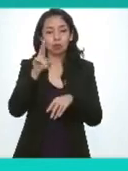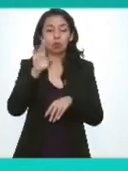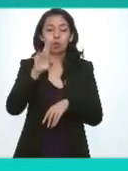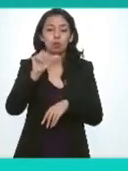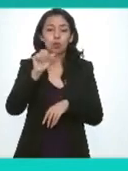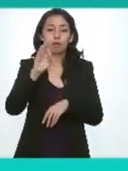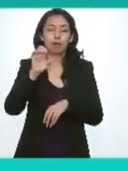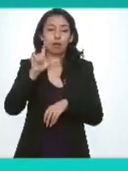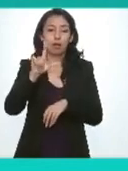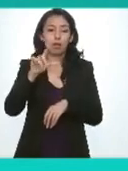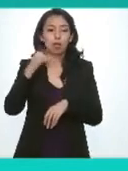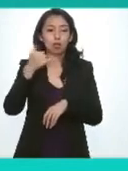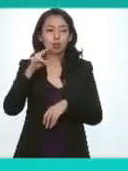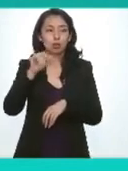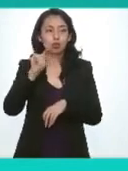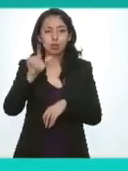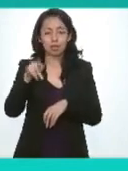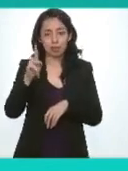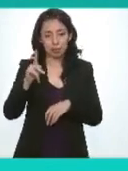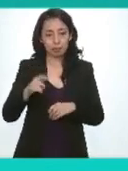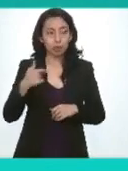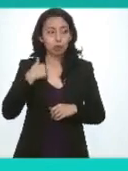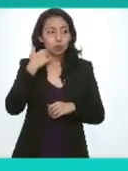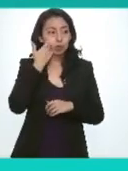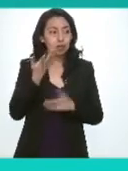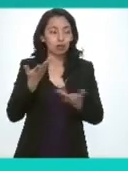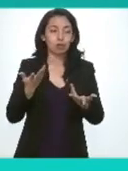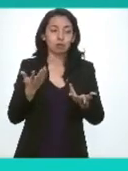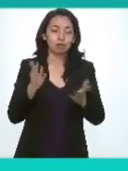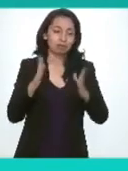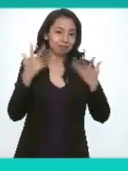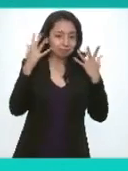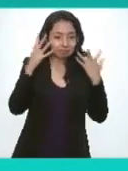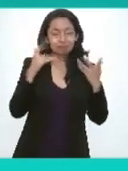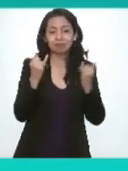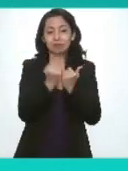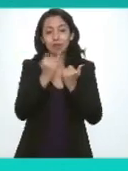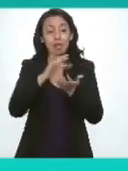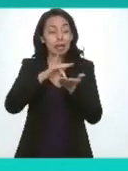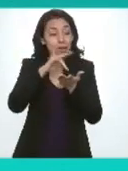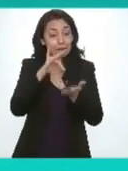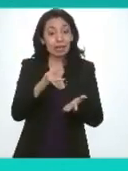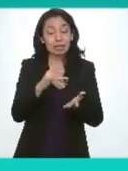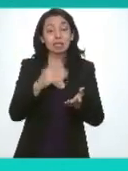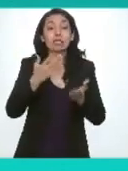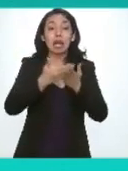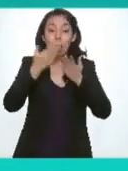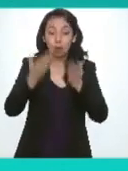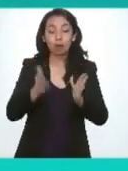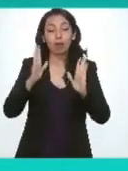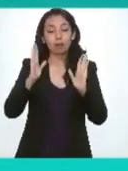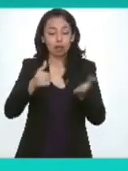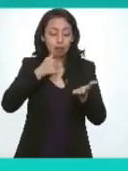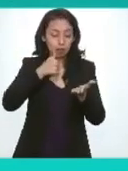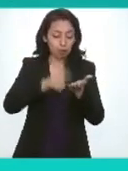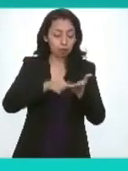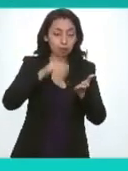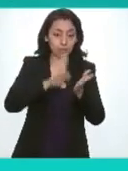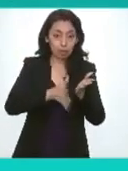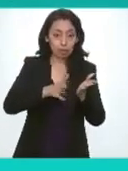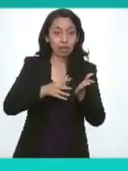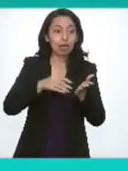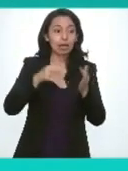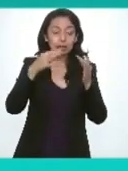Rafael Yuste entonces yo quiero celebrar y agradecer por supuesto que hoy tengamos ya esta carta